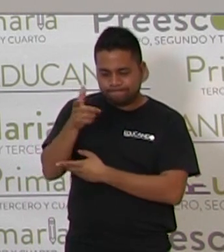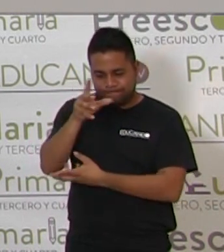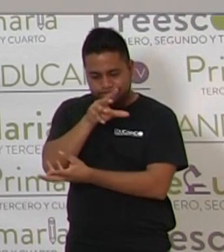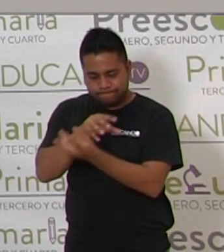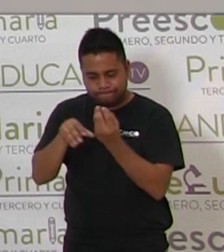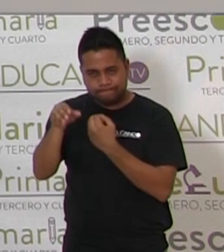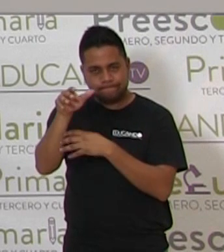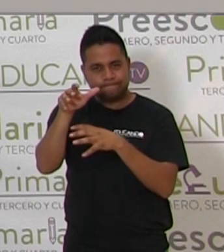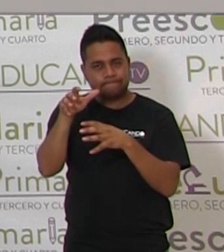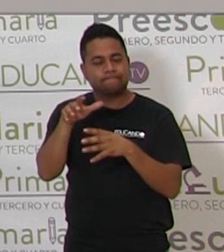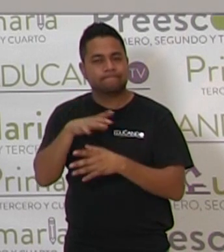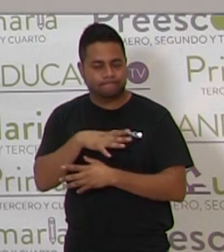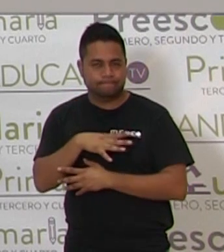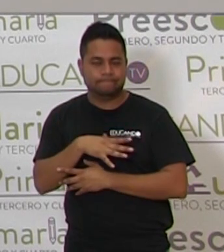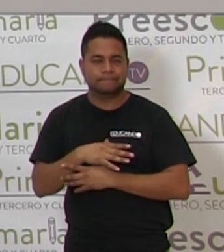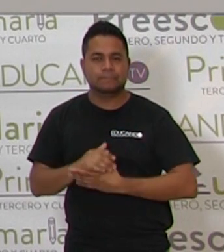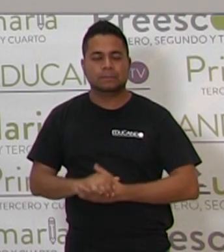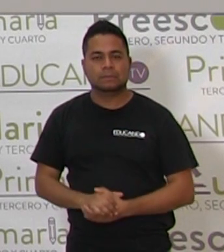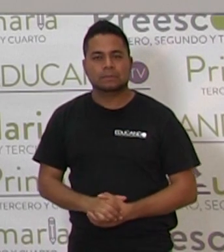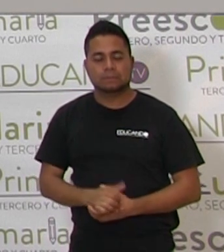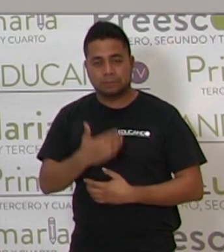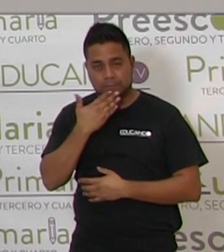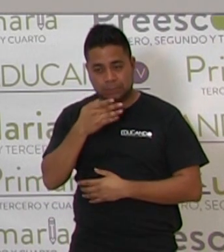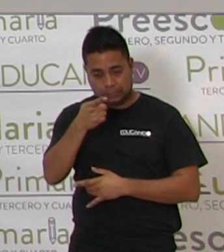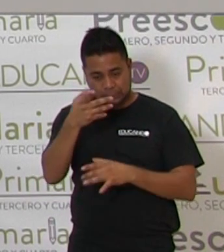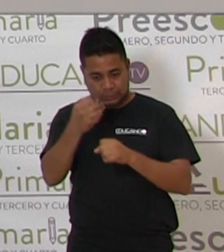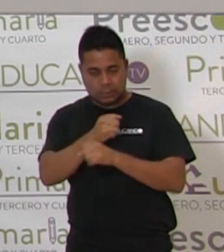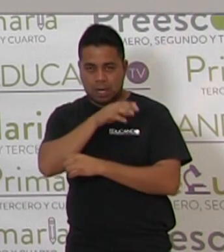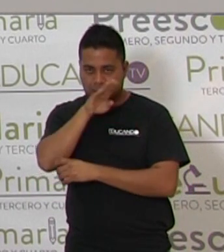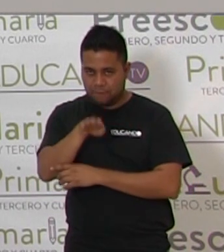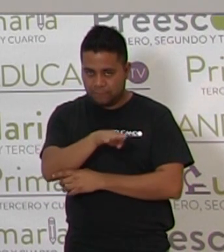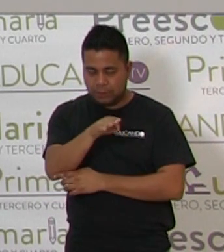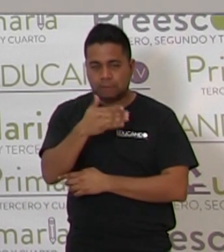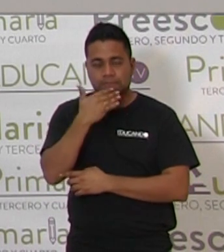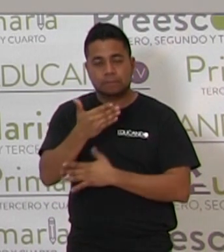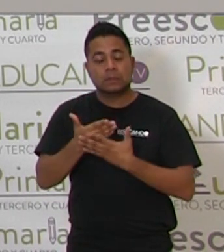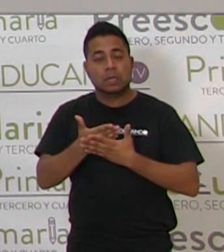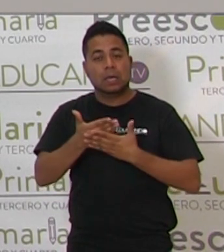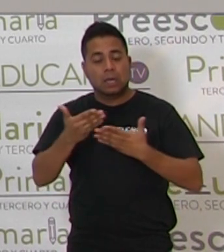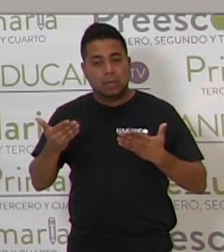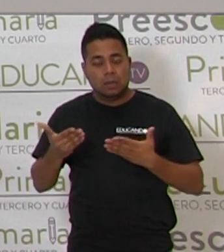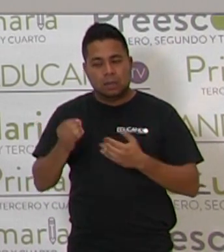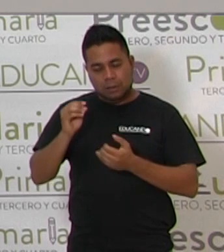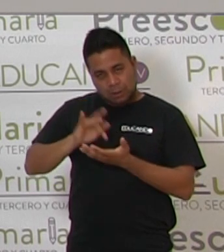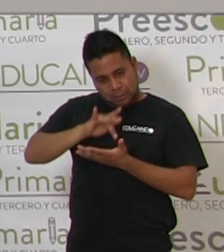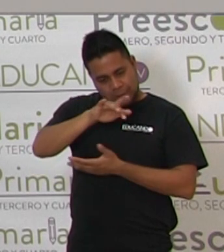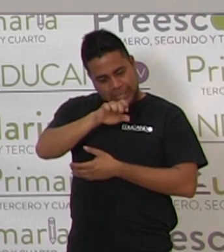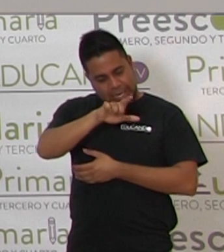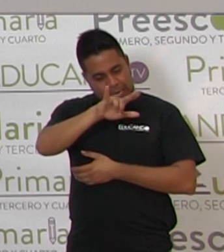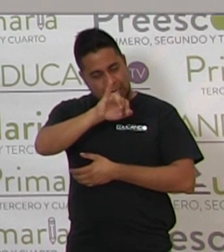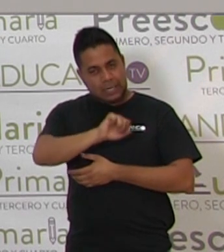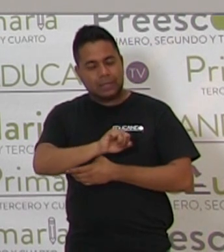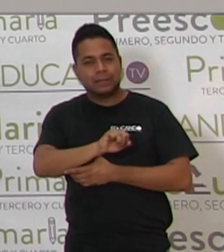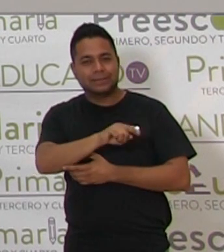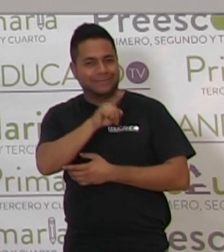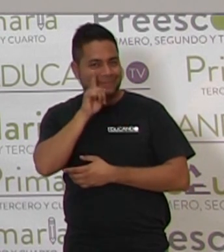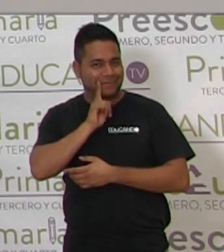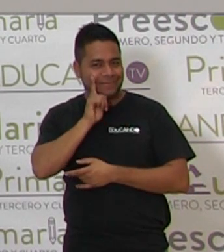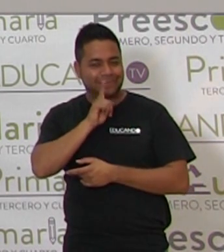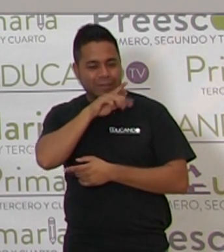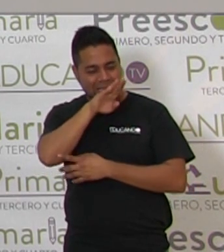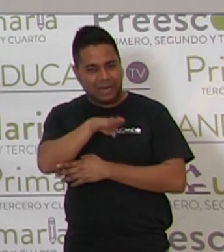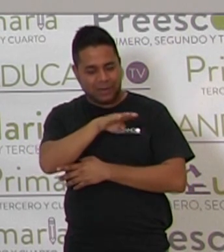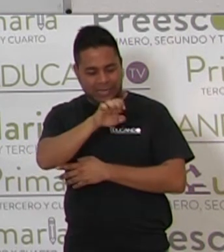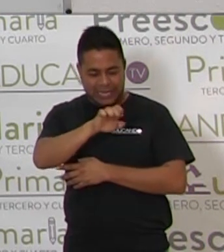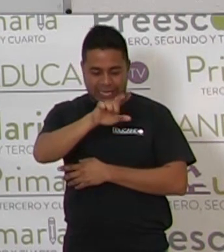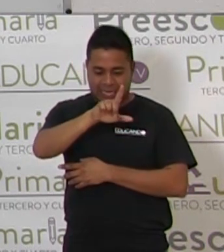Y aquí tenemos elefante. Ahora, muchas gracias, Eli. Vamos a ponerte aquí. Y